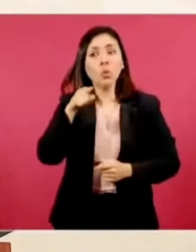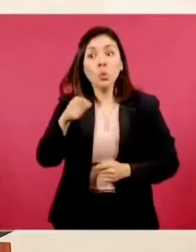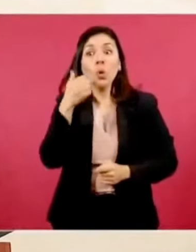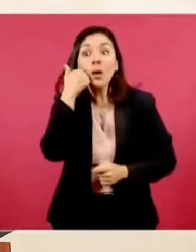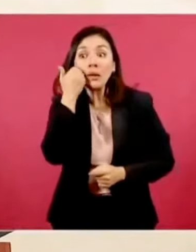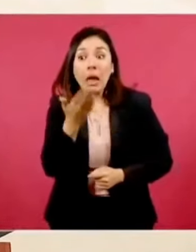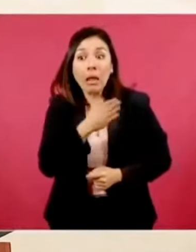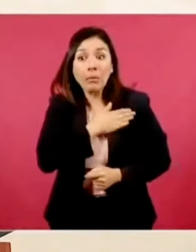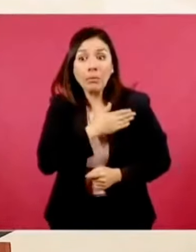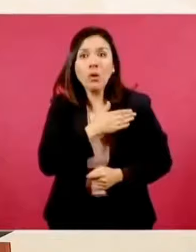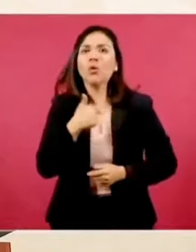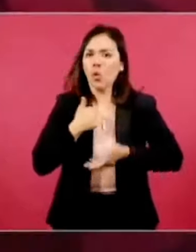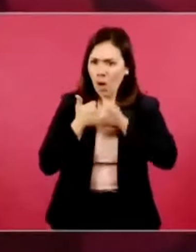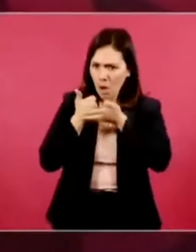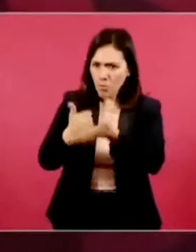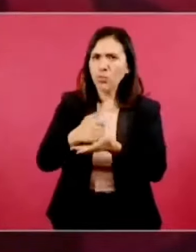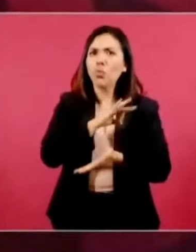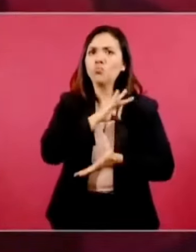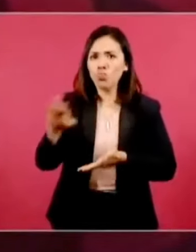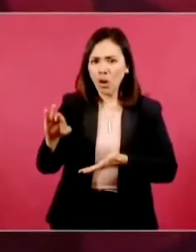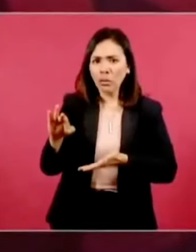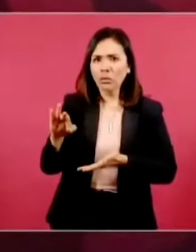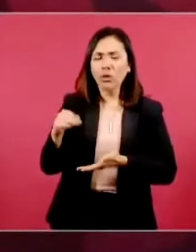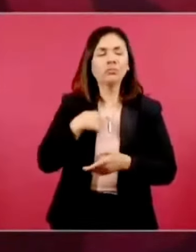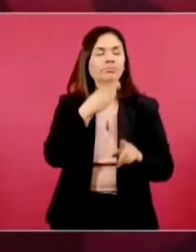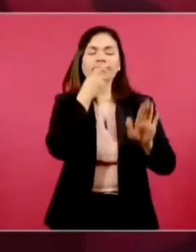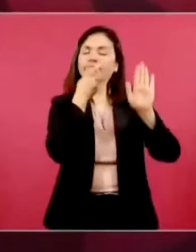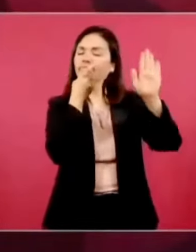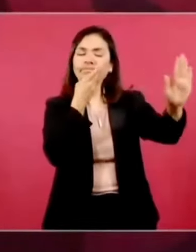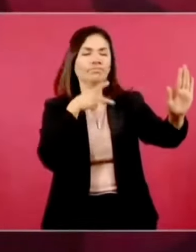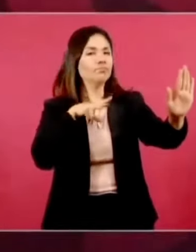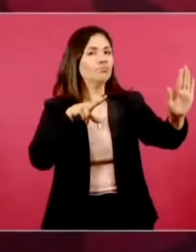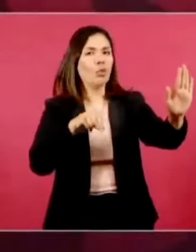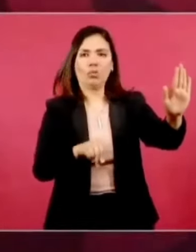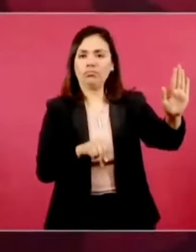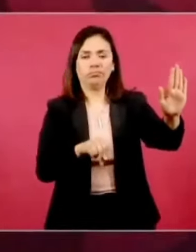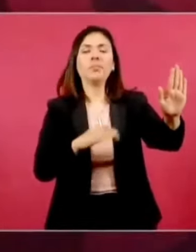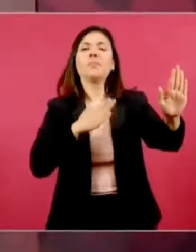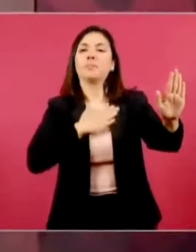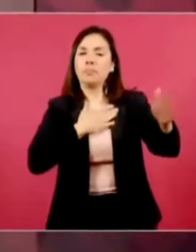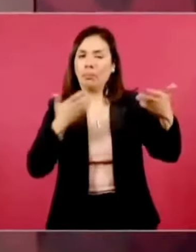y que podía mandar un comando. Y le dije, no, nosotros.